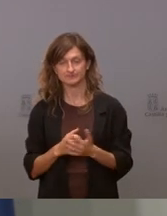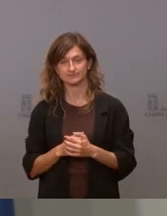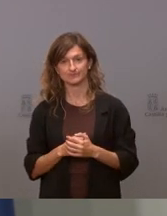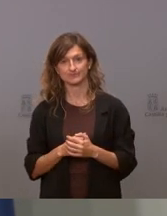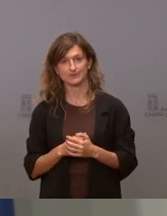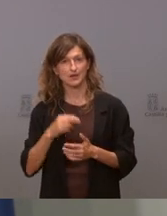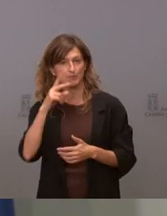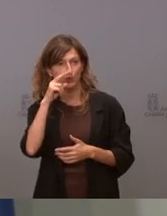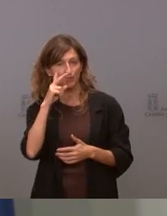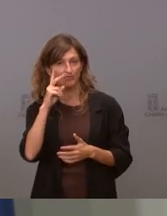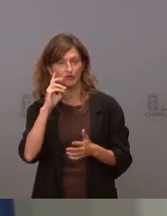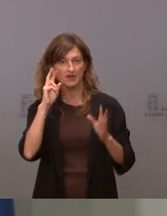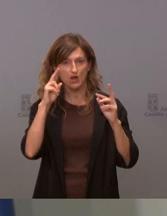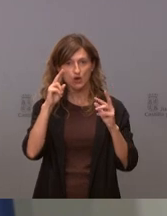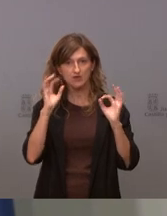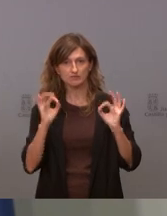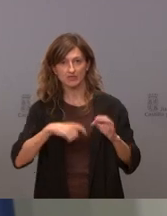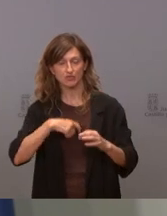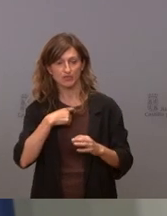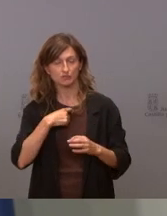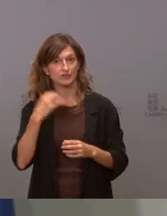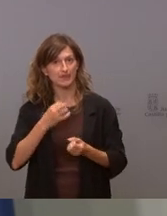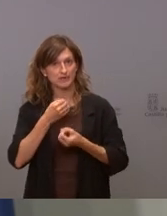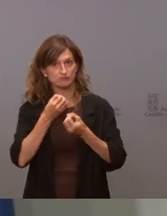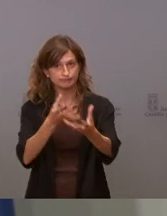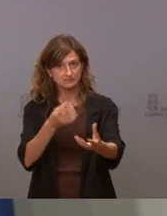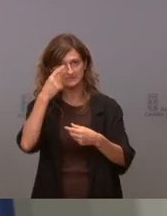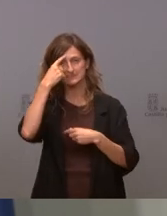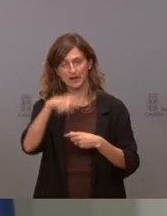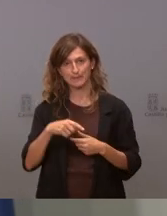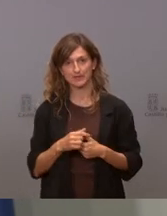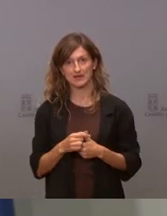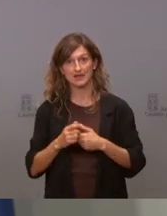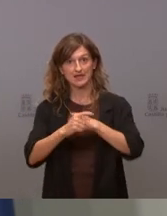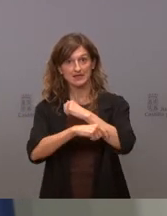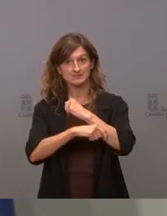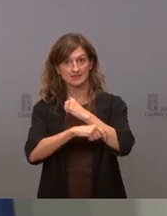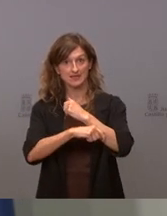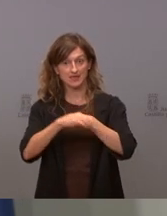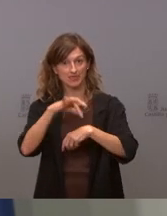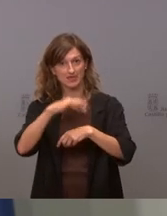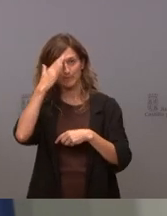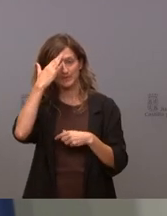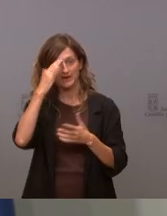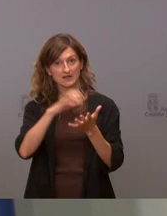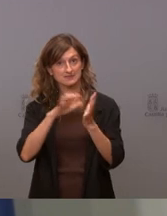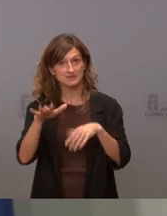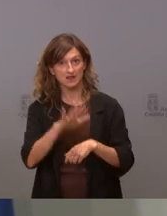que son legítimas de los ciudadanos. Los ciudadanos tienen que saber que la estrategia de atención primaria en esta comunidad